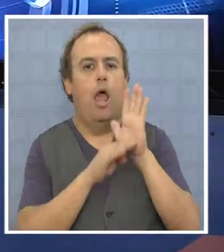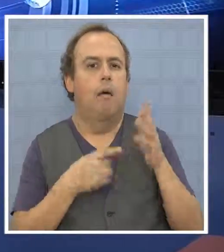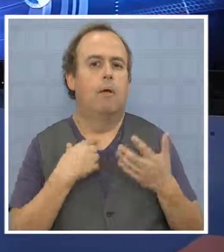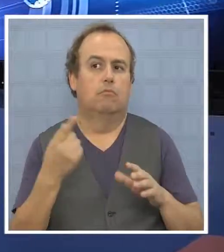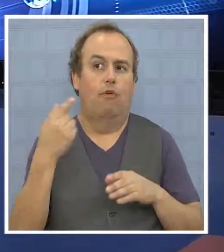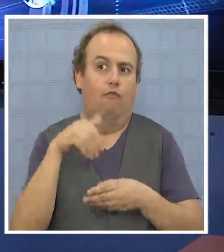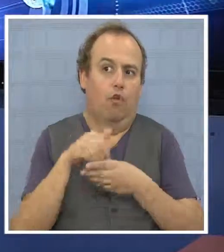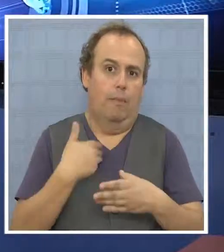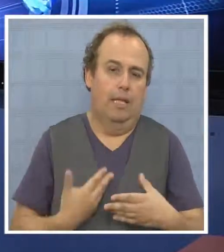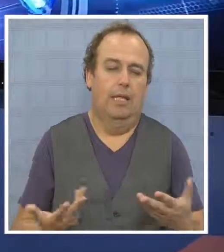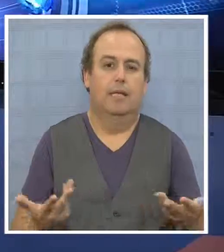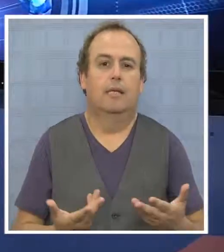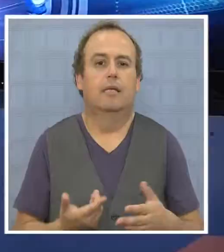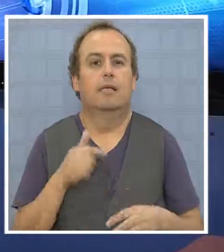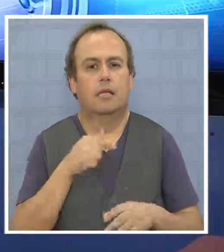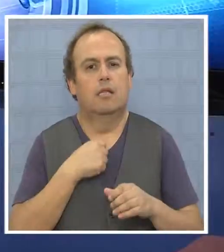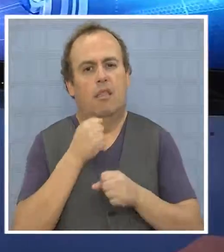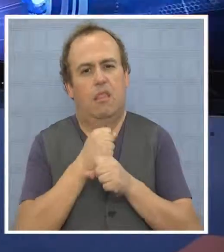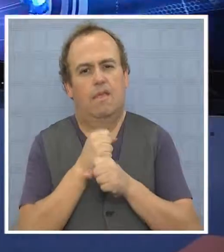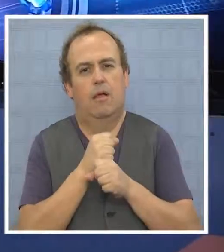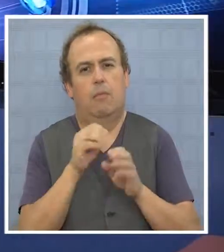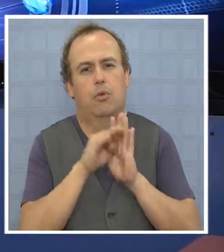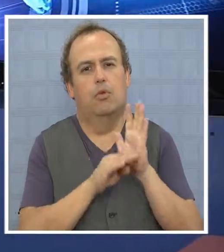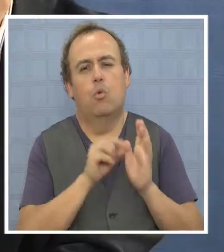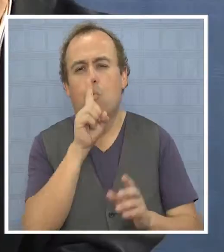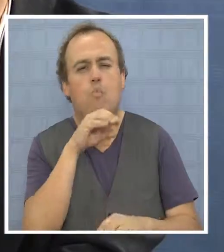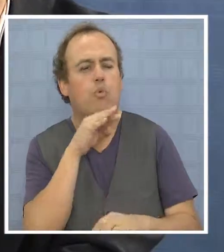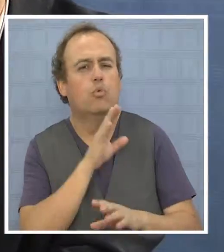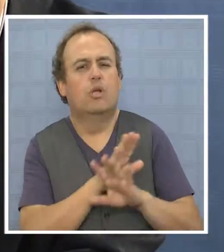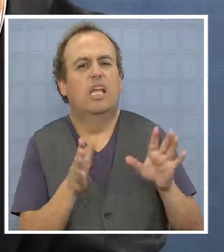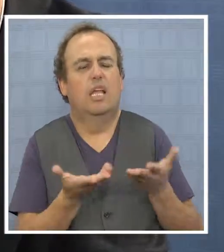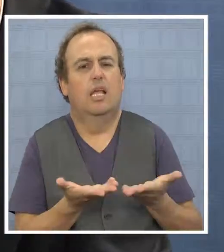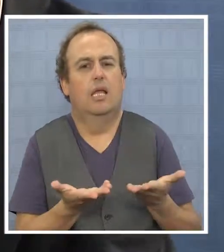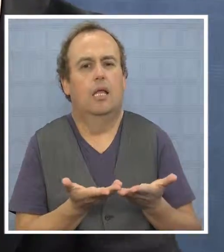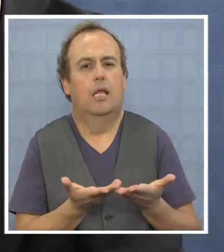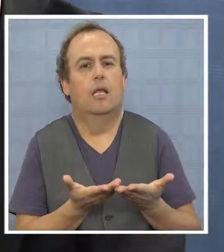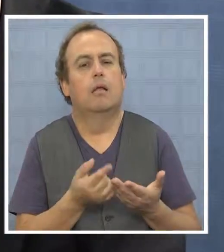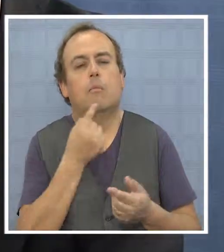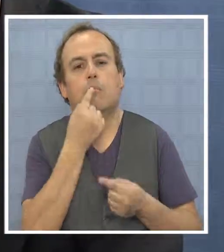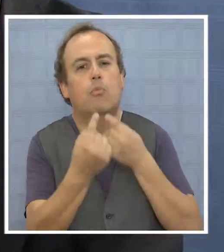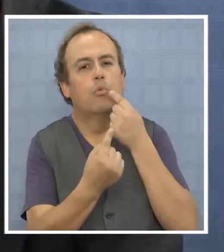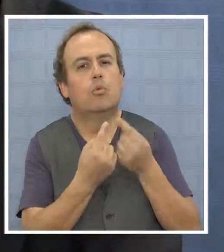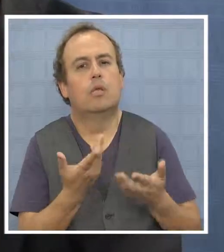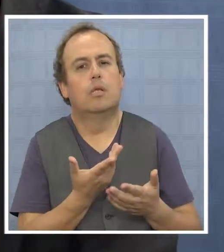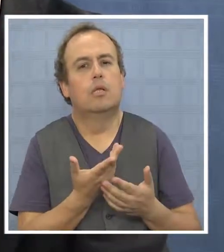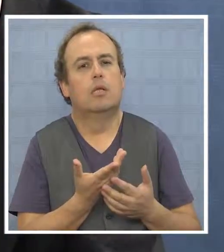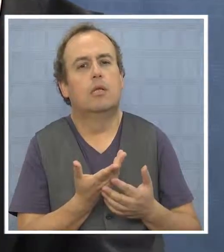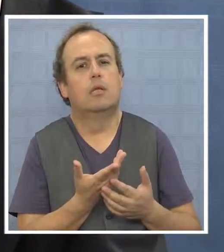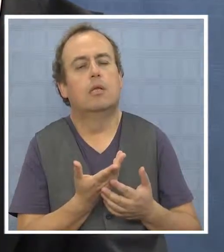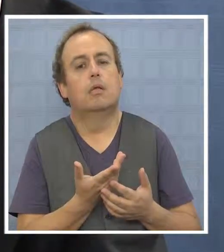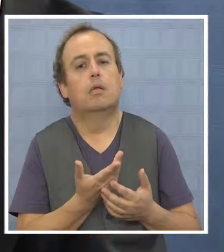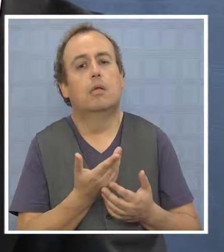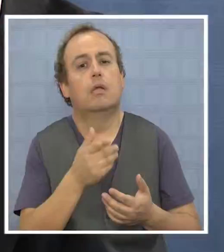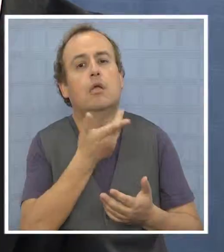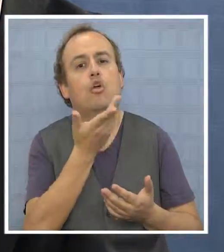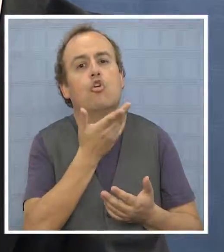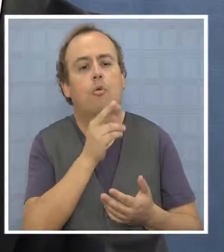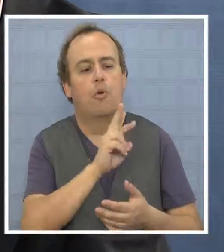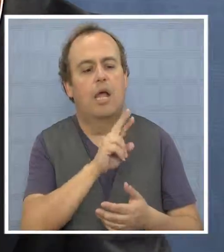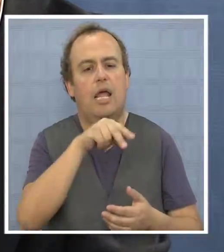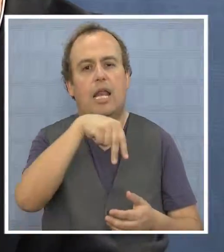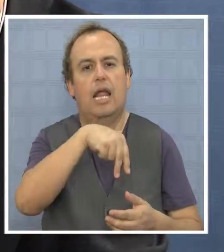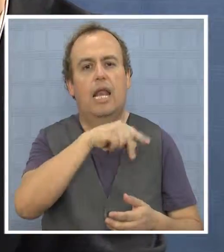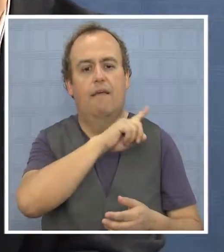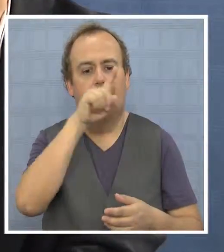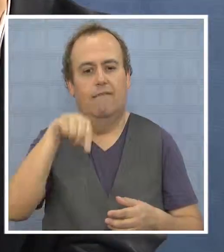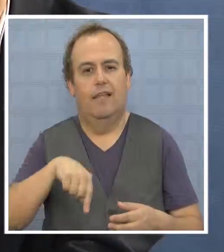específicos de... Y cumplir. Obvio que se van a cumplir y estamos trabajando en eso. Nos queda un minuto nada más y no puedo dejar de preguntarte cómo viene la